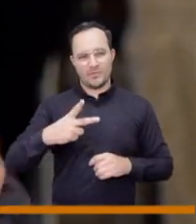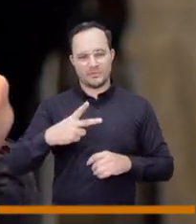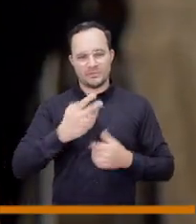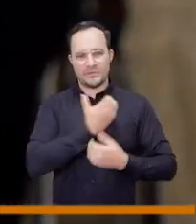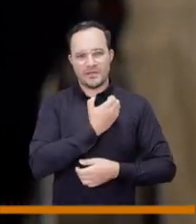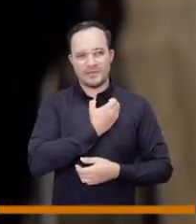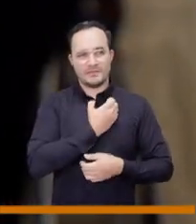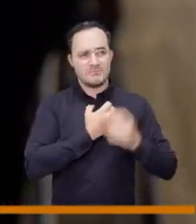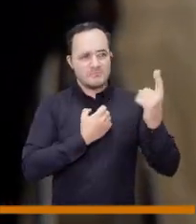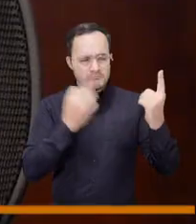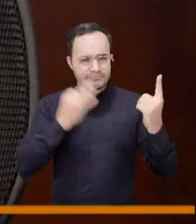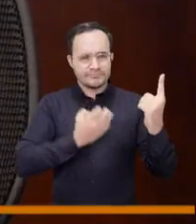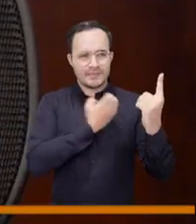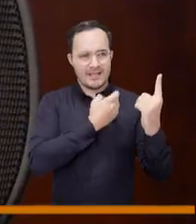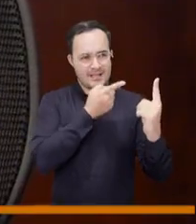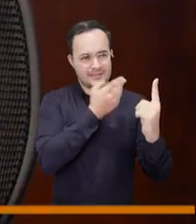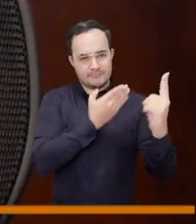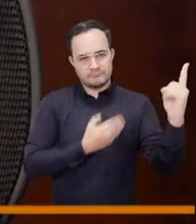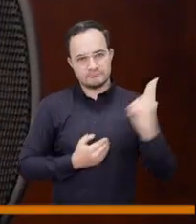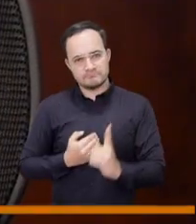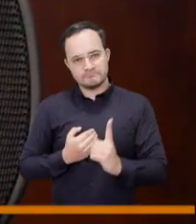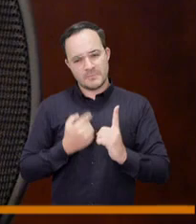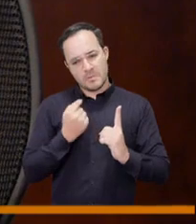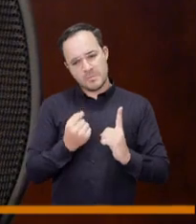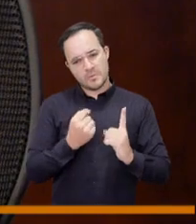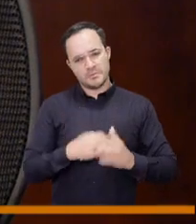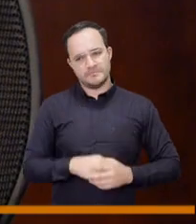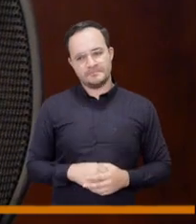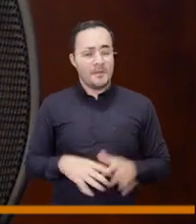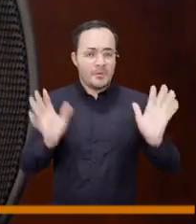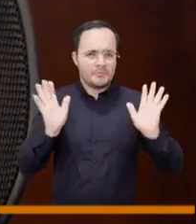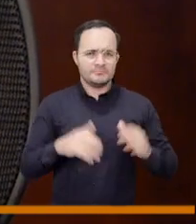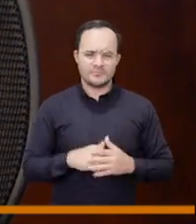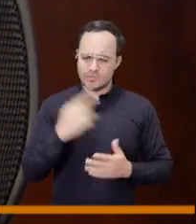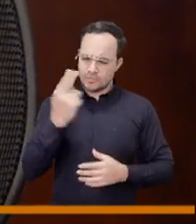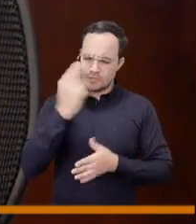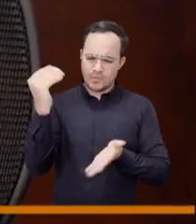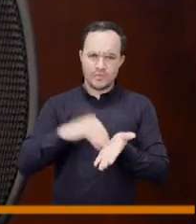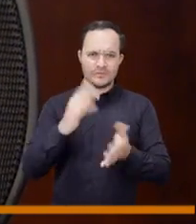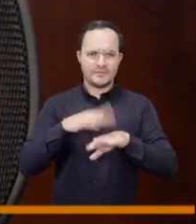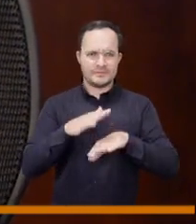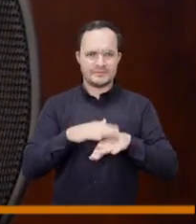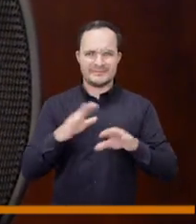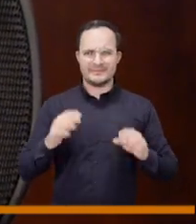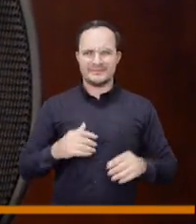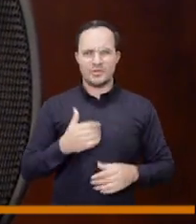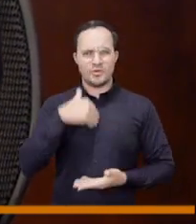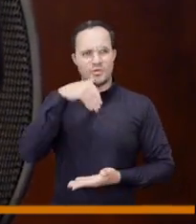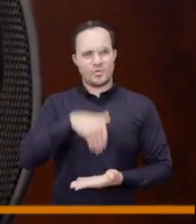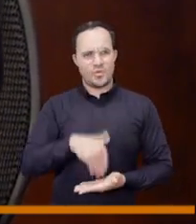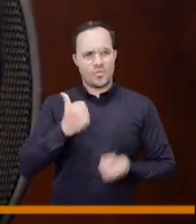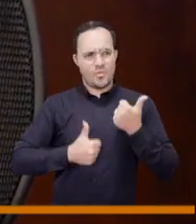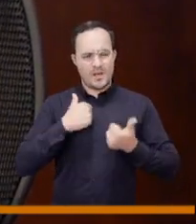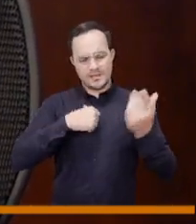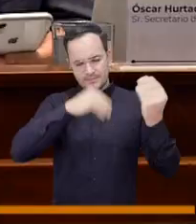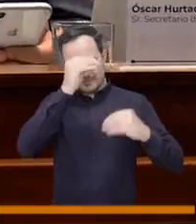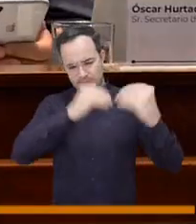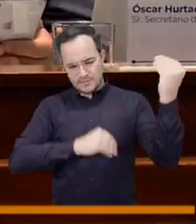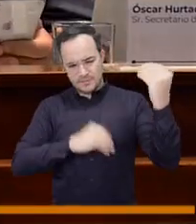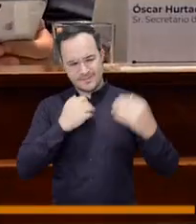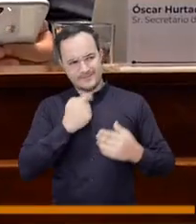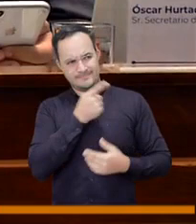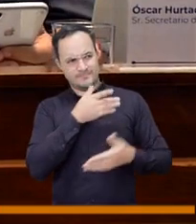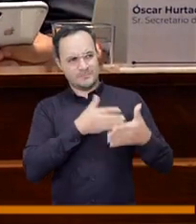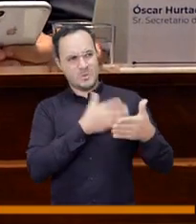encargado poco asistencia del alcalde yo eso lo he lamentado pero yo no como me reitero nunca tomó la posición de la oposición